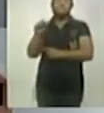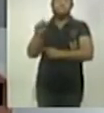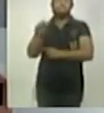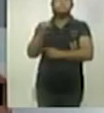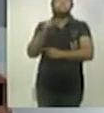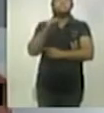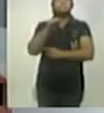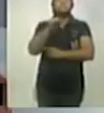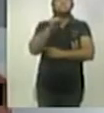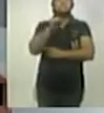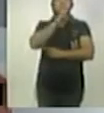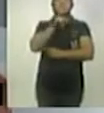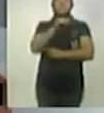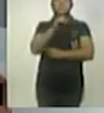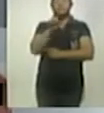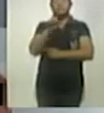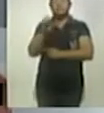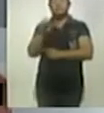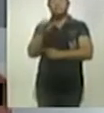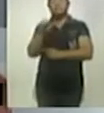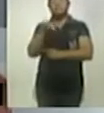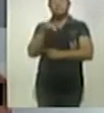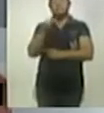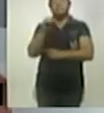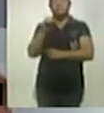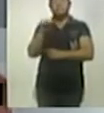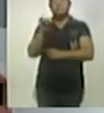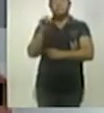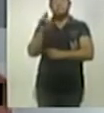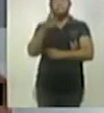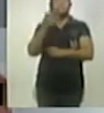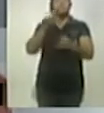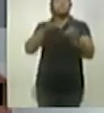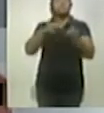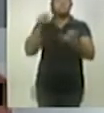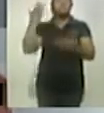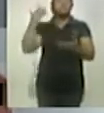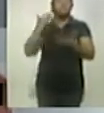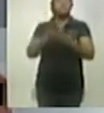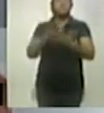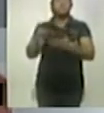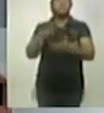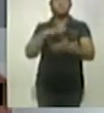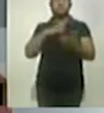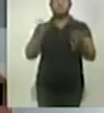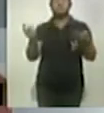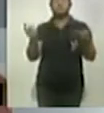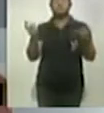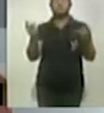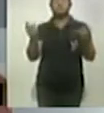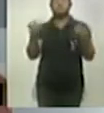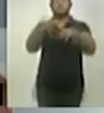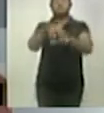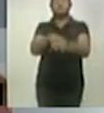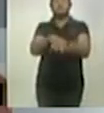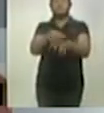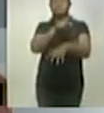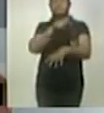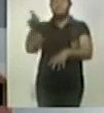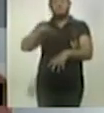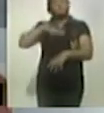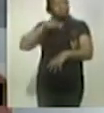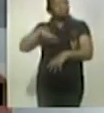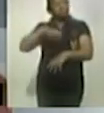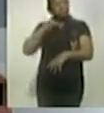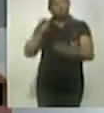este tema, por estas cifras, saldo blanco, y lo último, nos quedamos con esto, la clave es la suma de todos los esfuerzos, y mantener la calma.